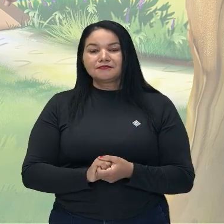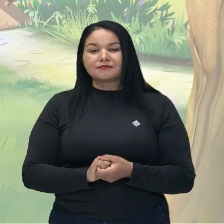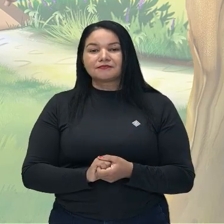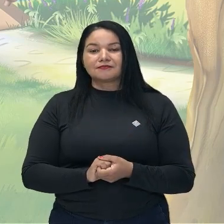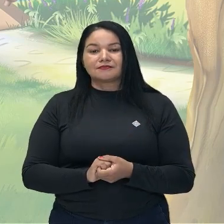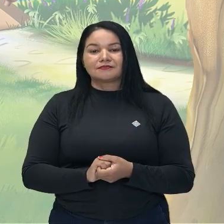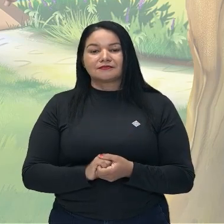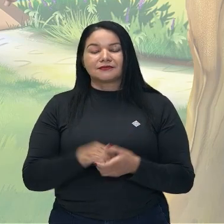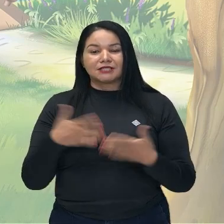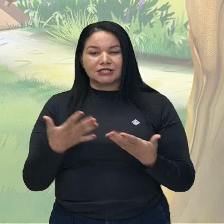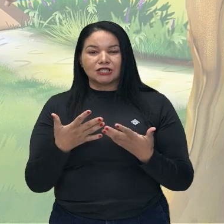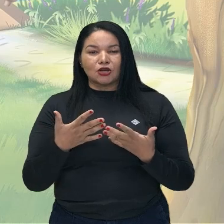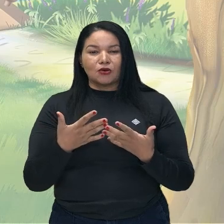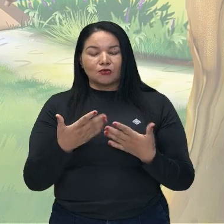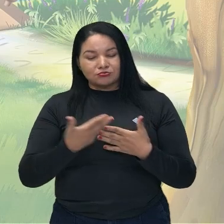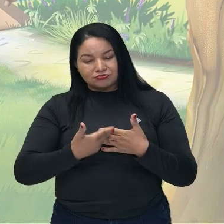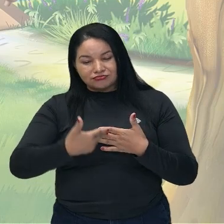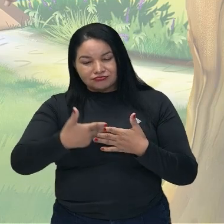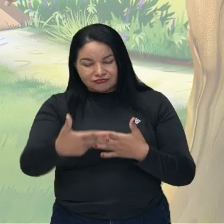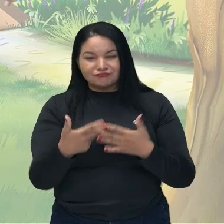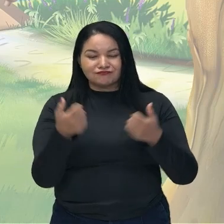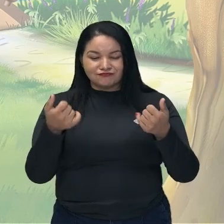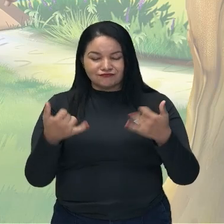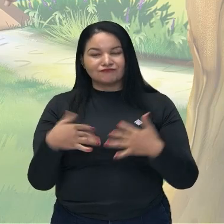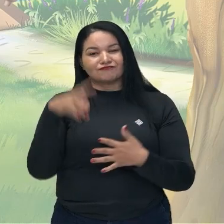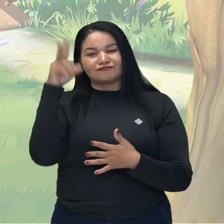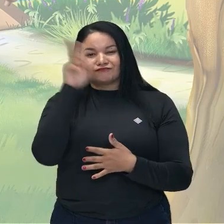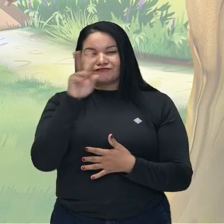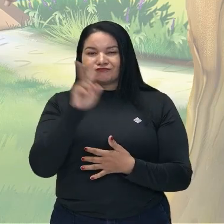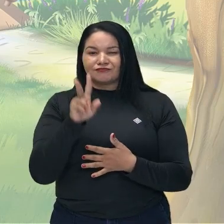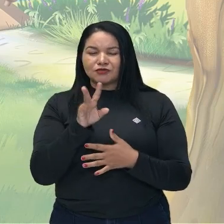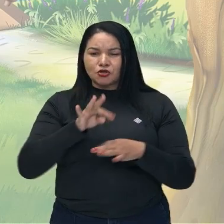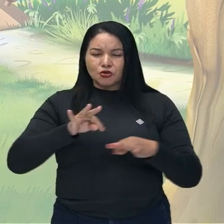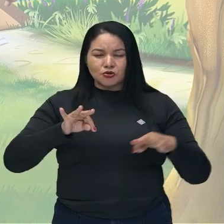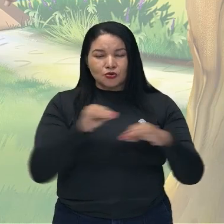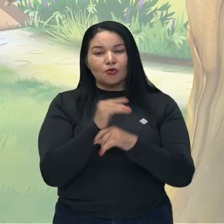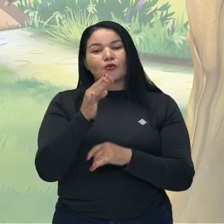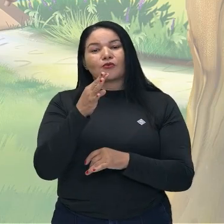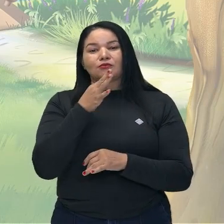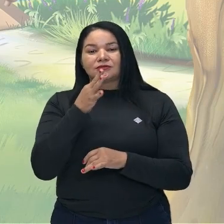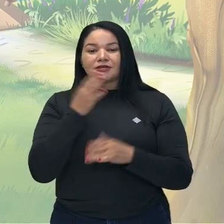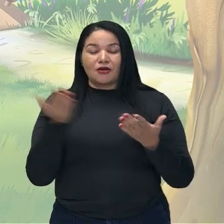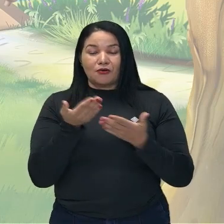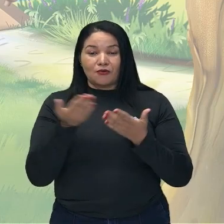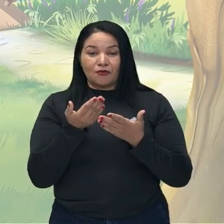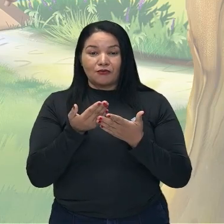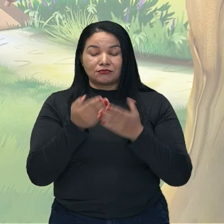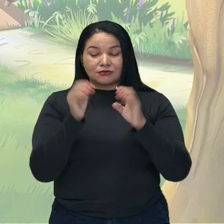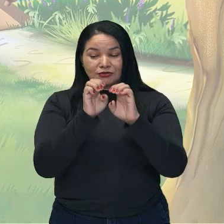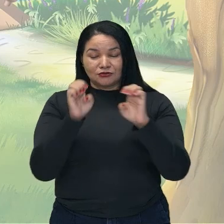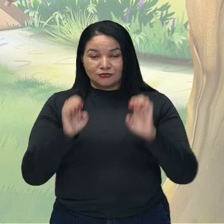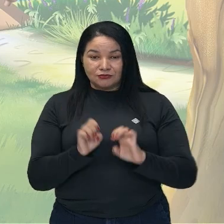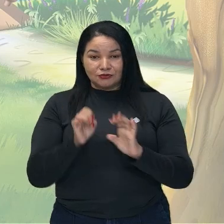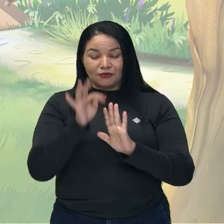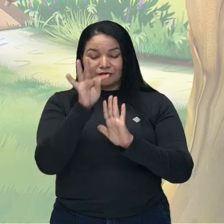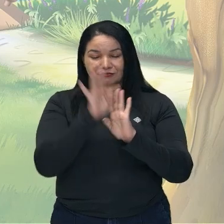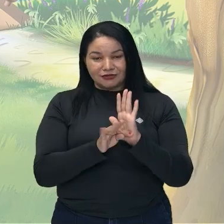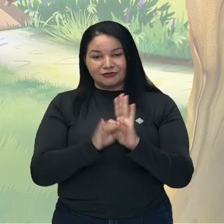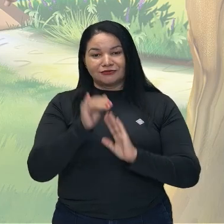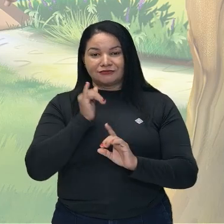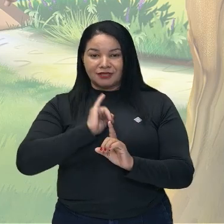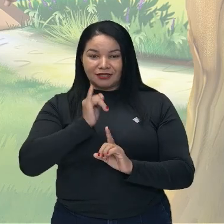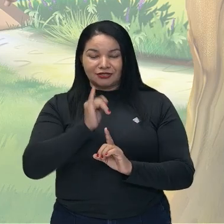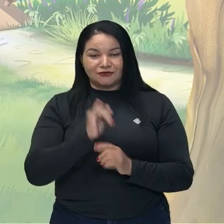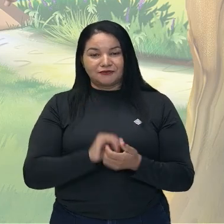toda nuestra historia aquí, desarrollada, vamos conocer la estructura del texto narrativo.